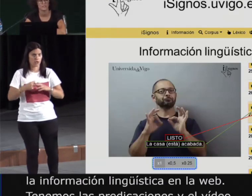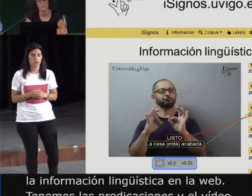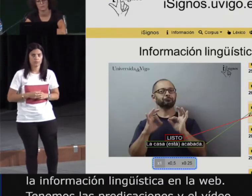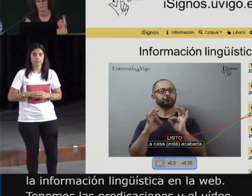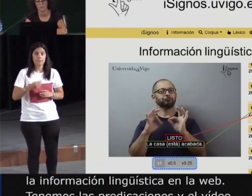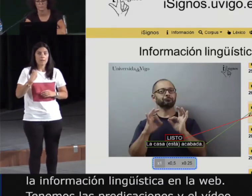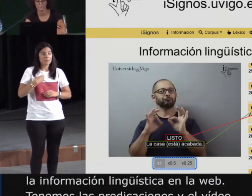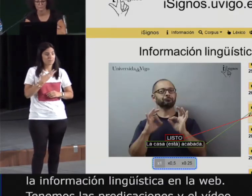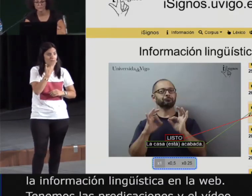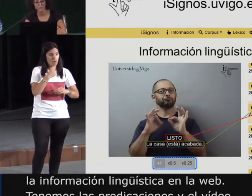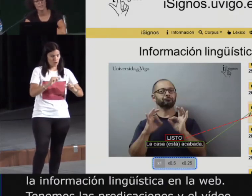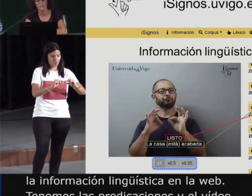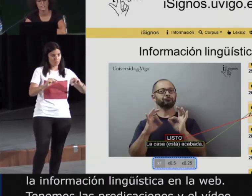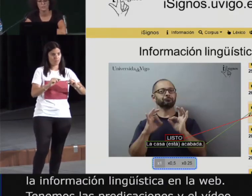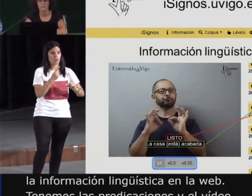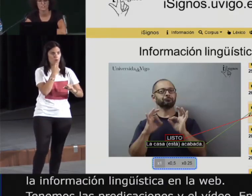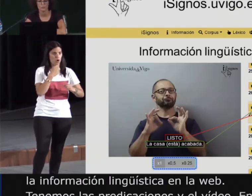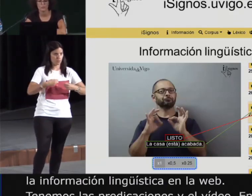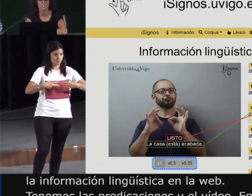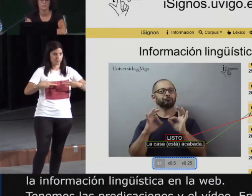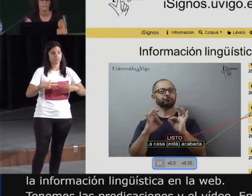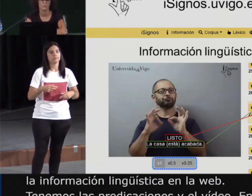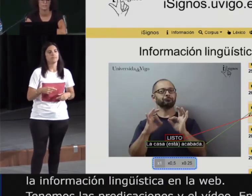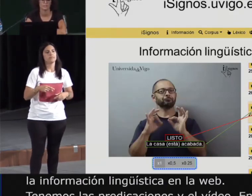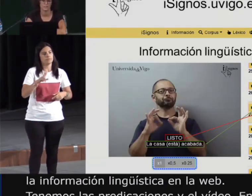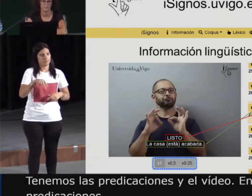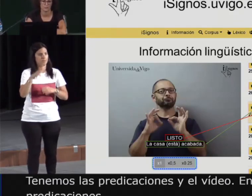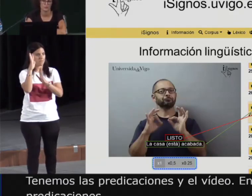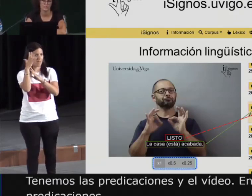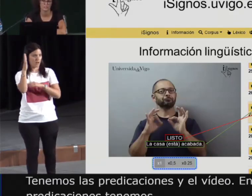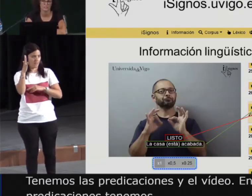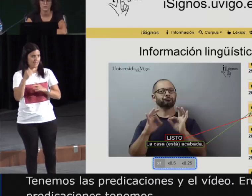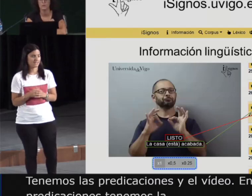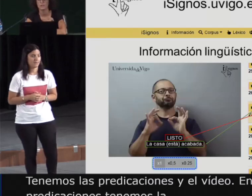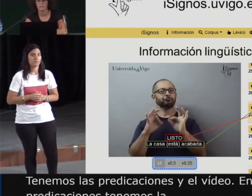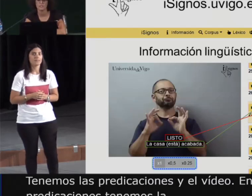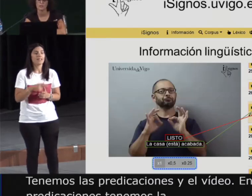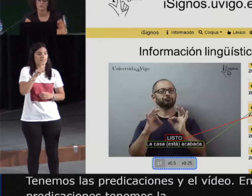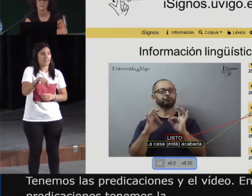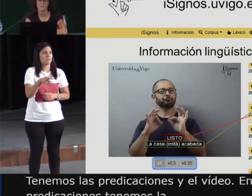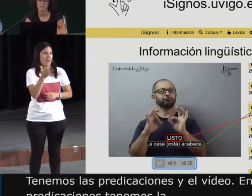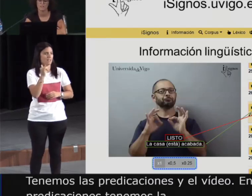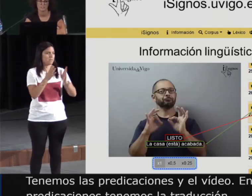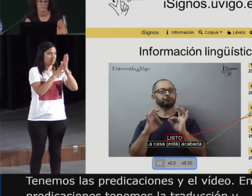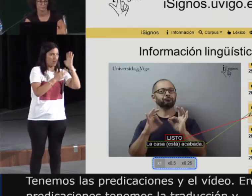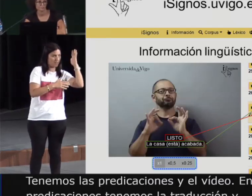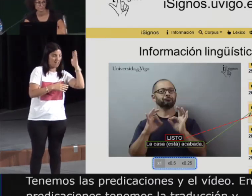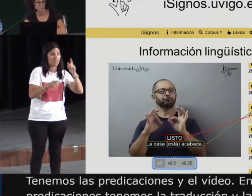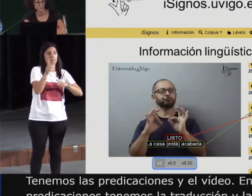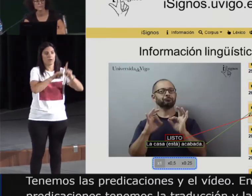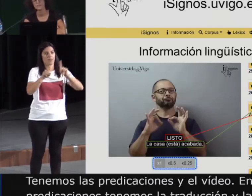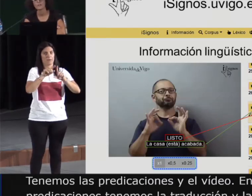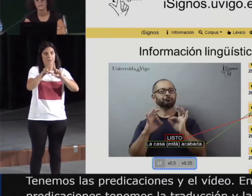glosa de la mano izquierda. En el vídeo se reproduce simultáneamente la traducción en castellano y la glosa de la mano derecha.